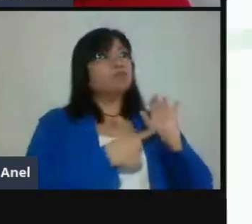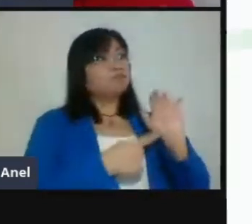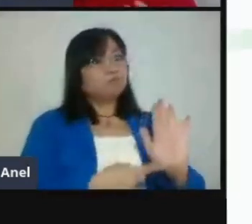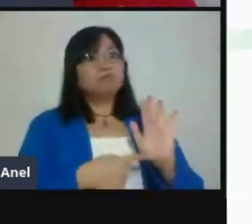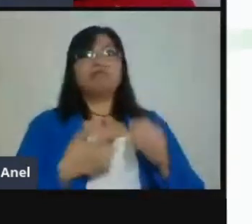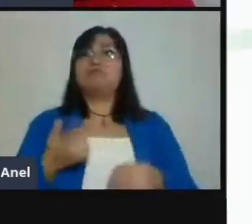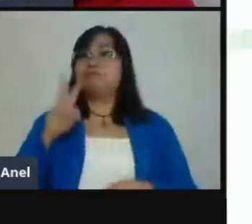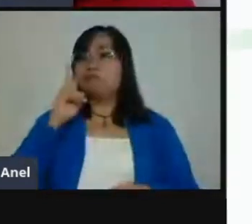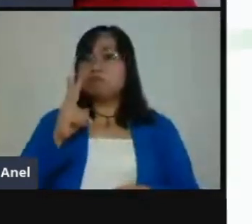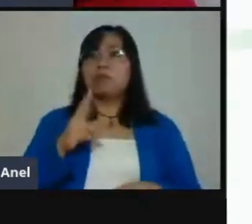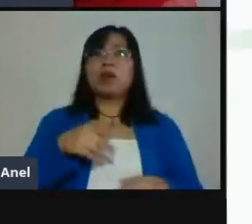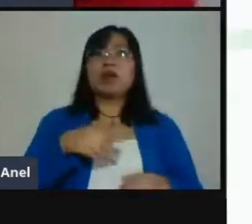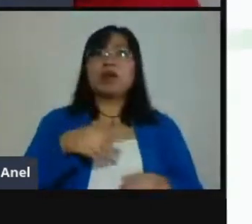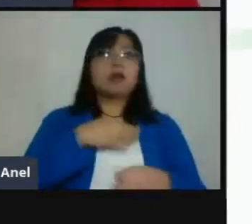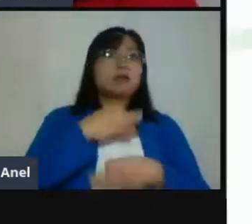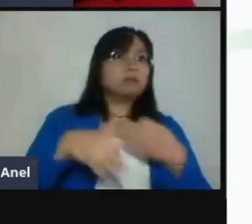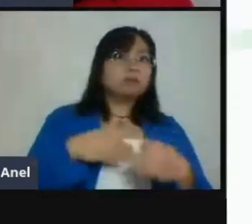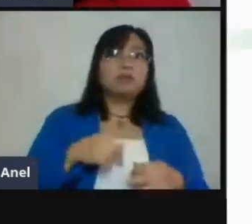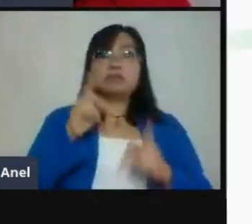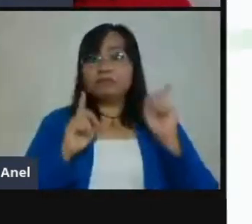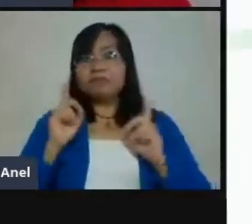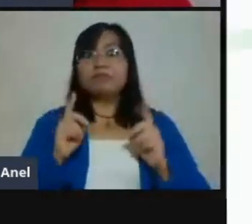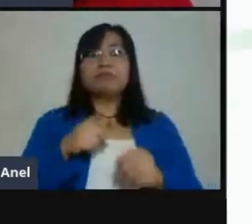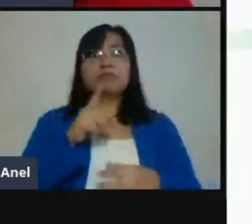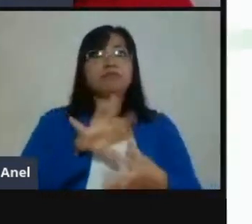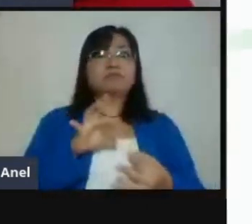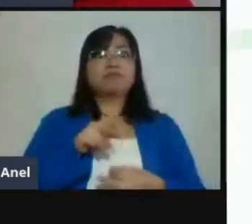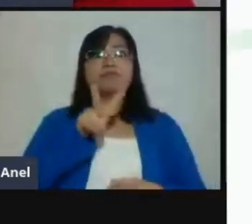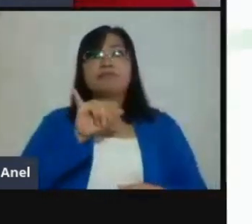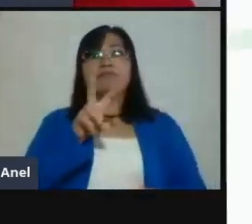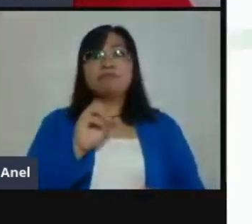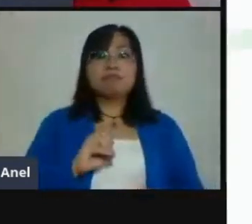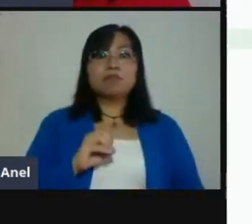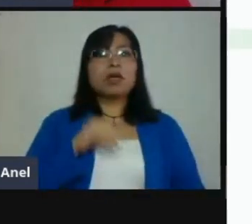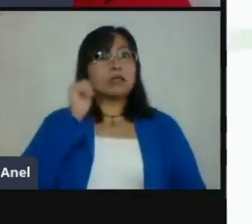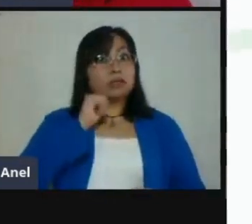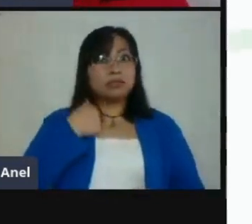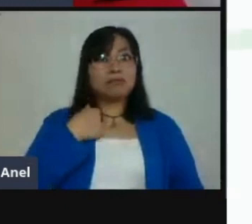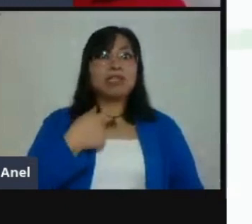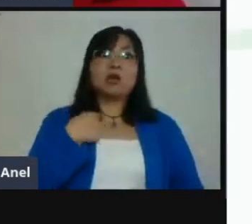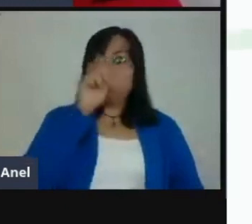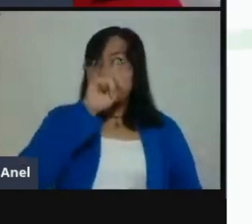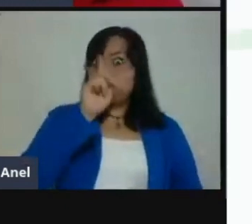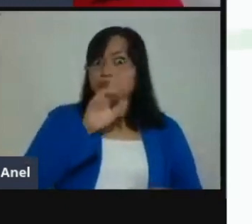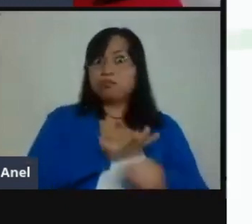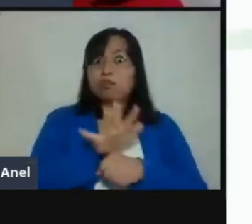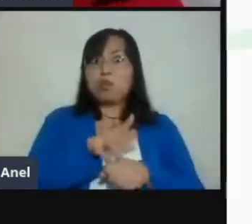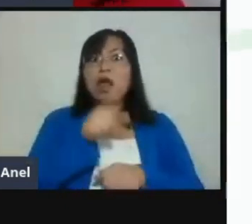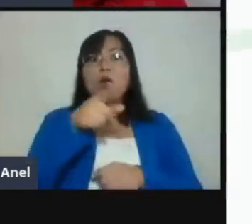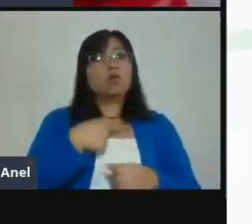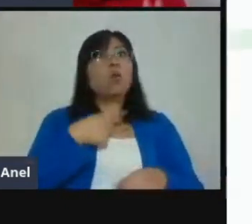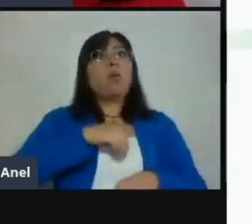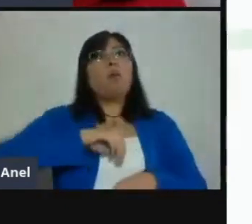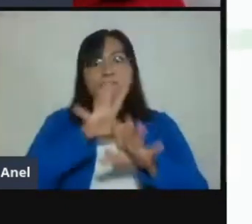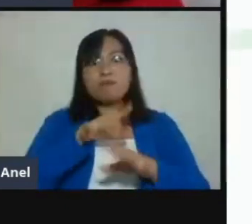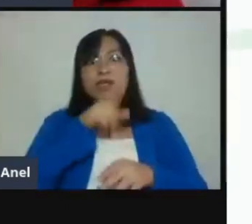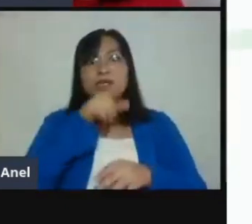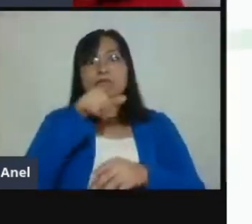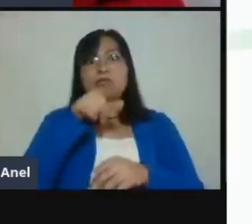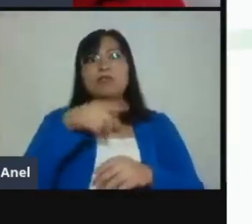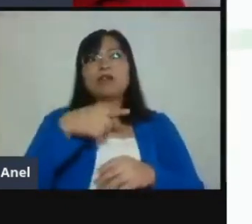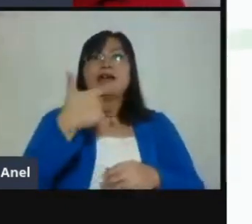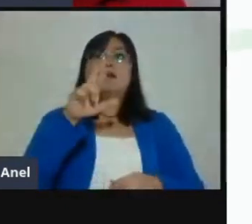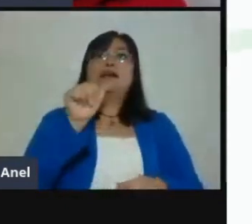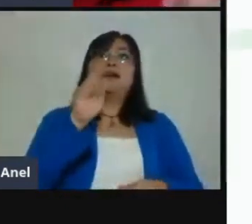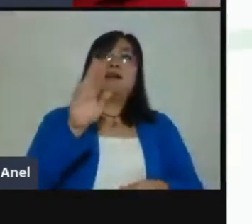ellos. Mi recomendación es, graba la sesión para que aquellos que no pudieron conectarse en vivo, pues, después la puedan